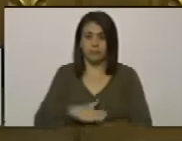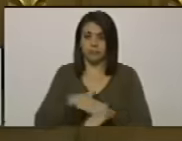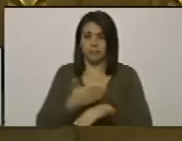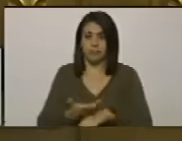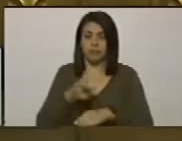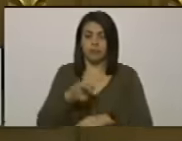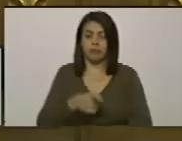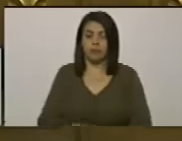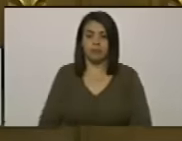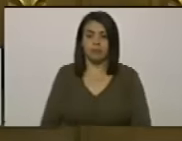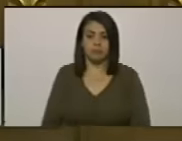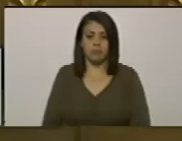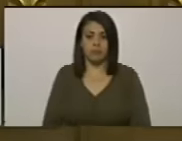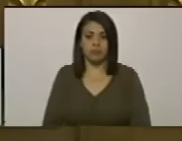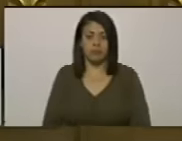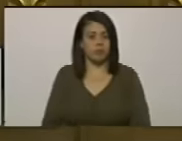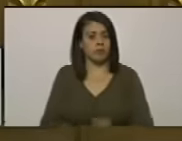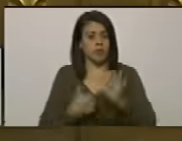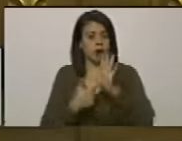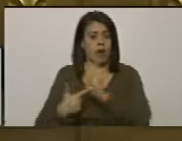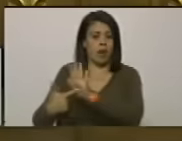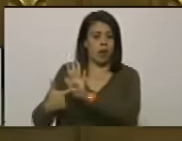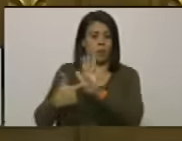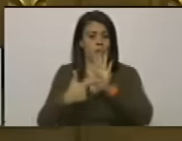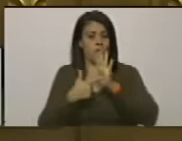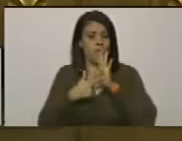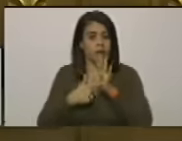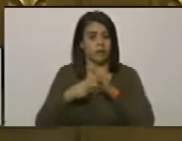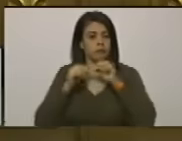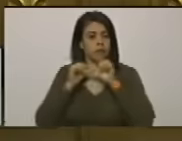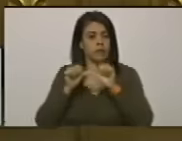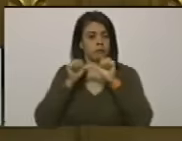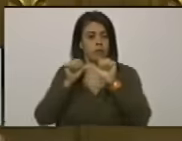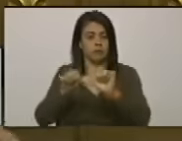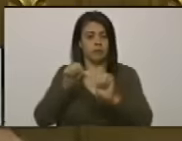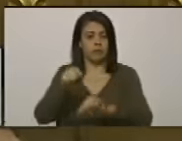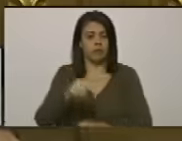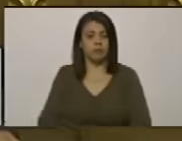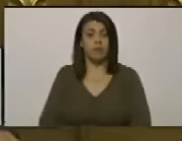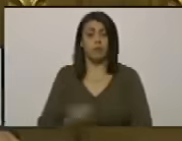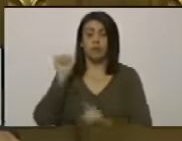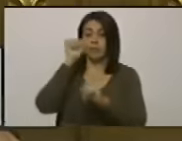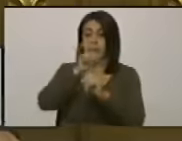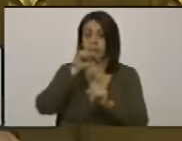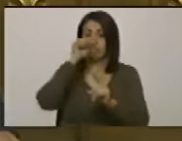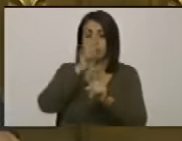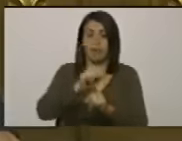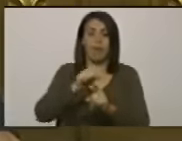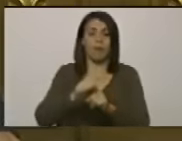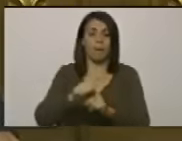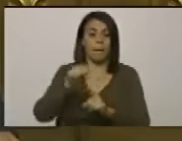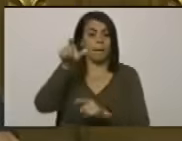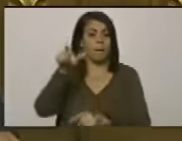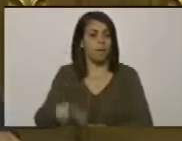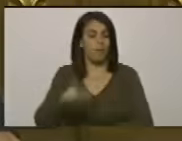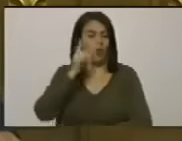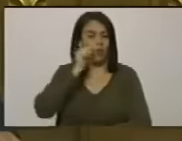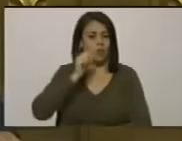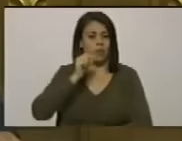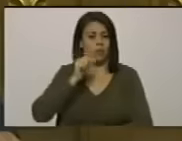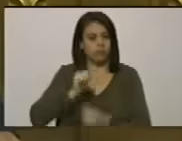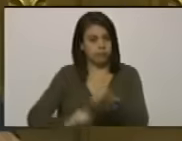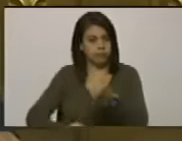es la expresión de la continuidad de la lucha de esos oficiales patriotas